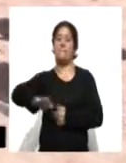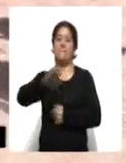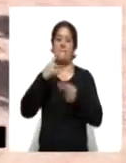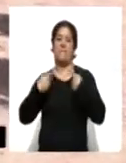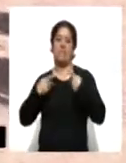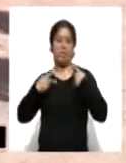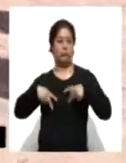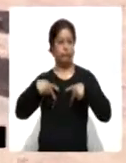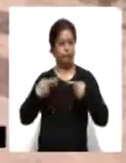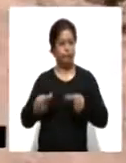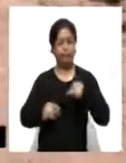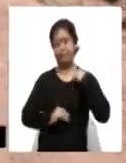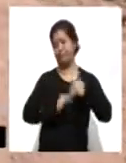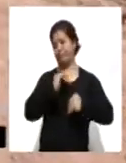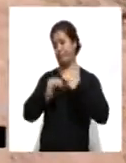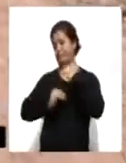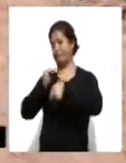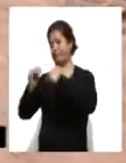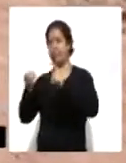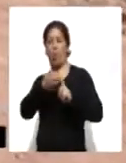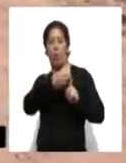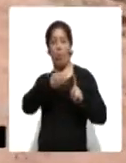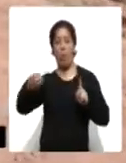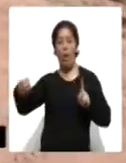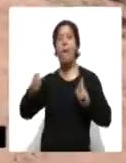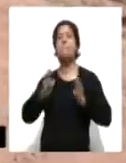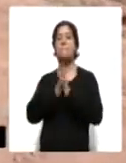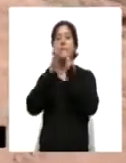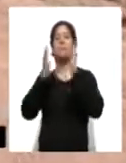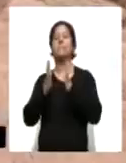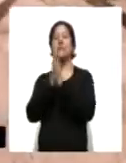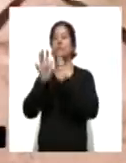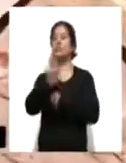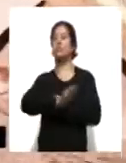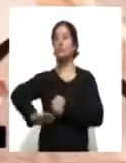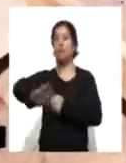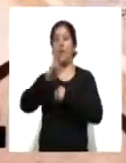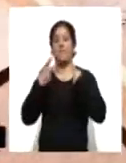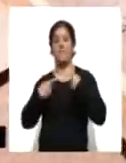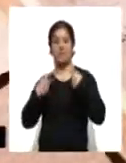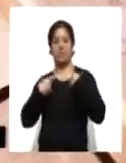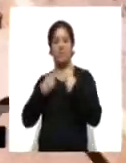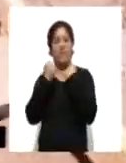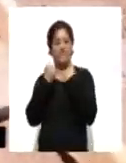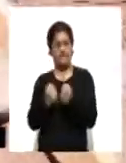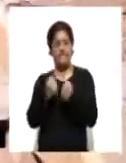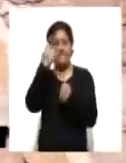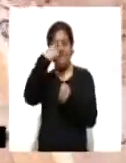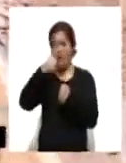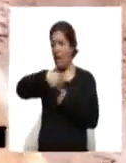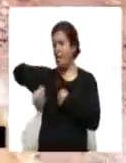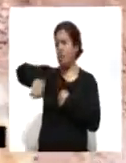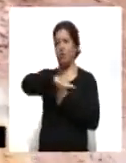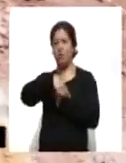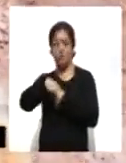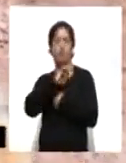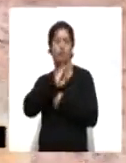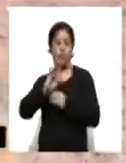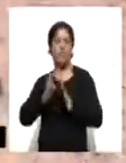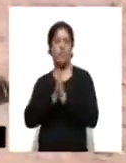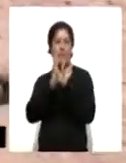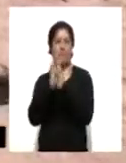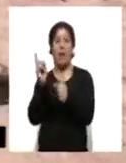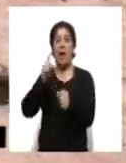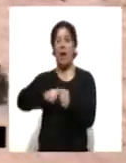con procesos de organización y participación social, es decir, se busca fortalecer el bienestar comunitario, en este caso, con la